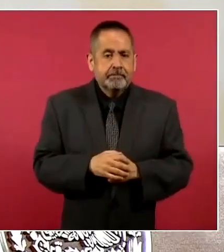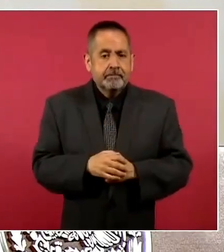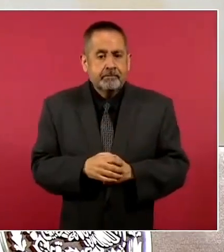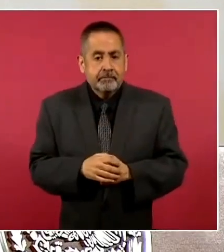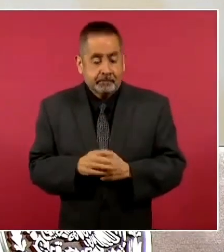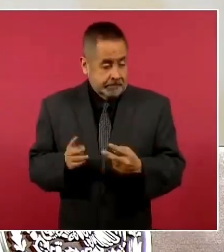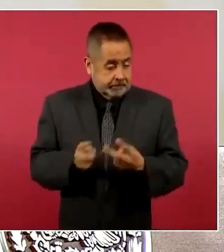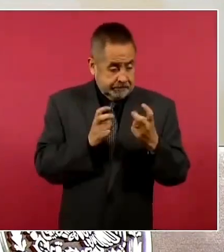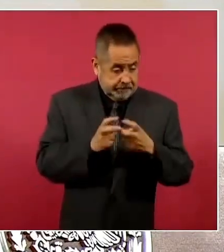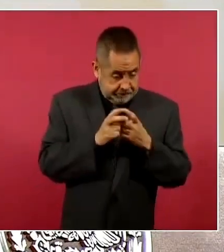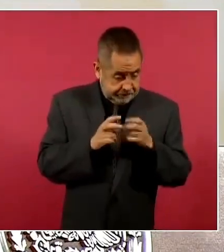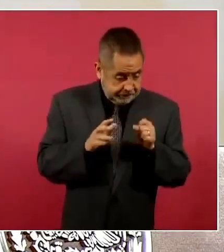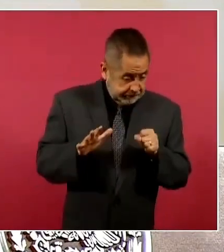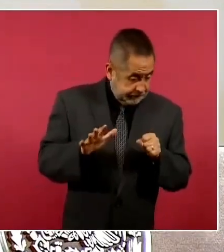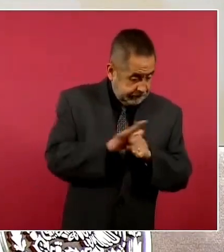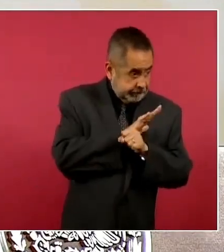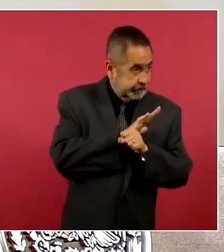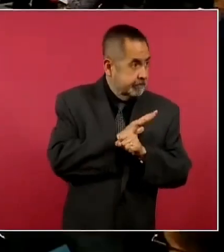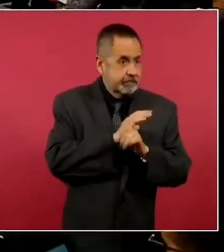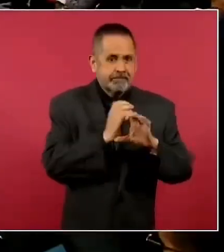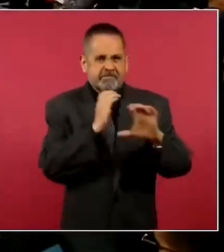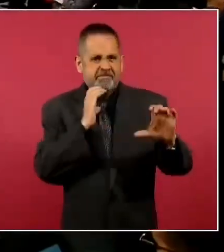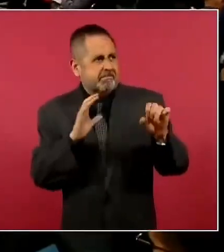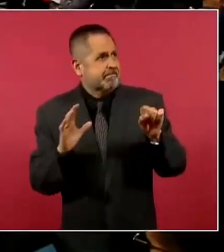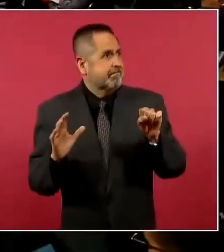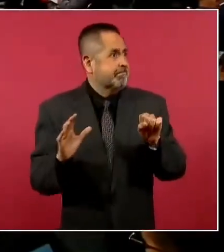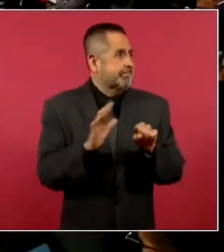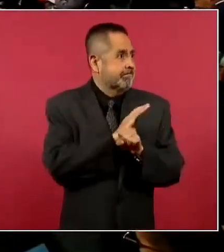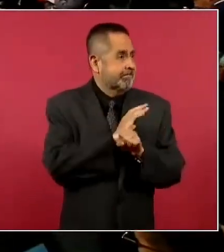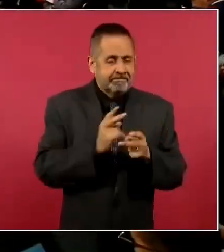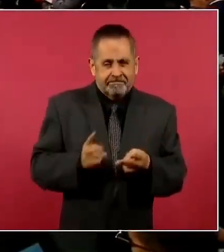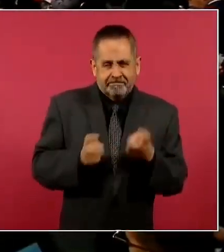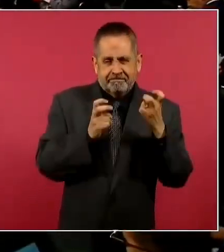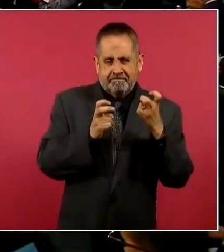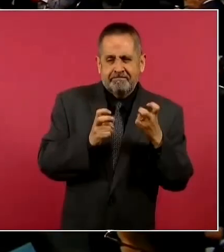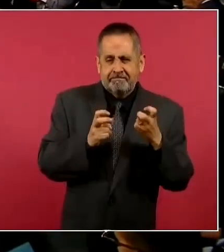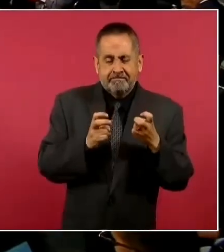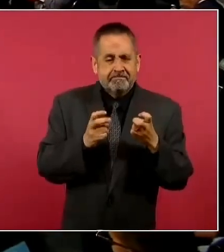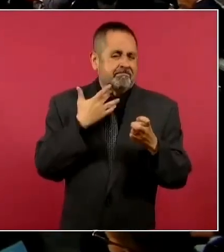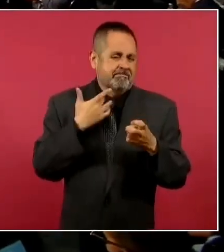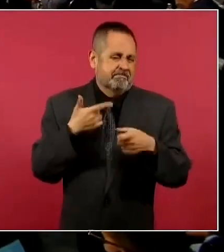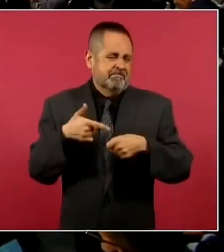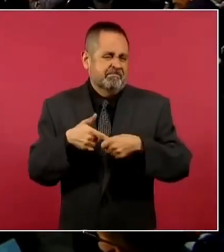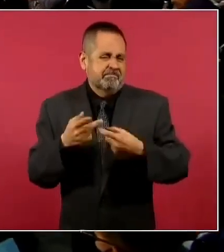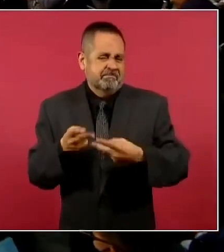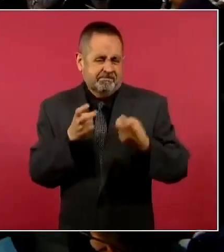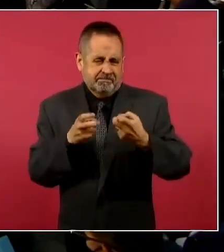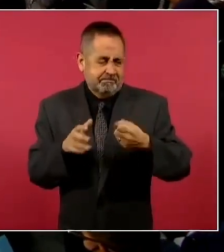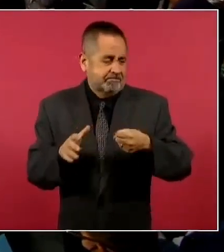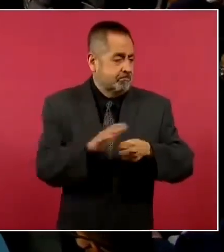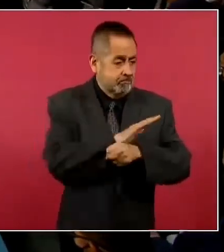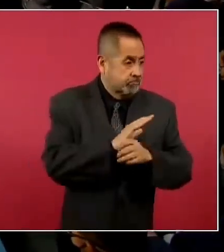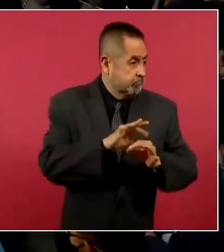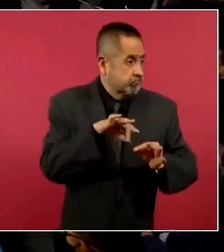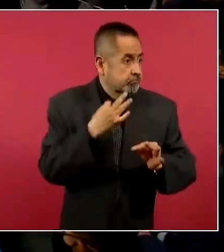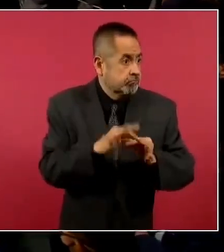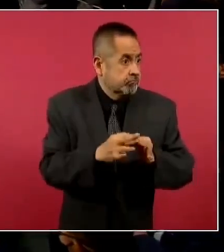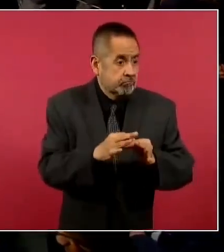de que ellos llenaban las pipas con gasolina robada, les permitían también